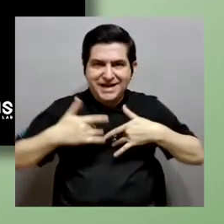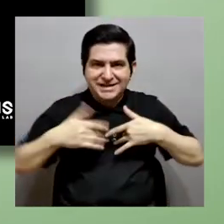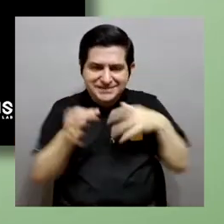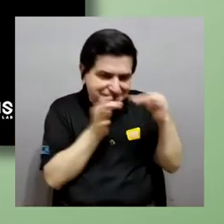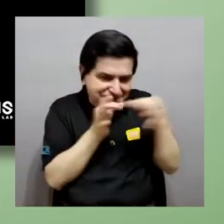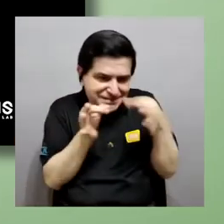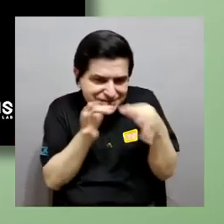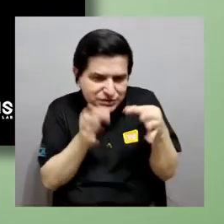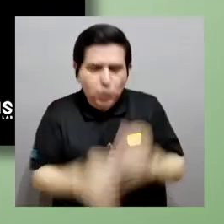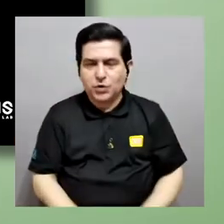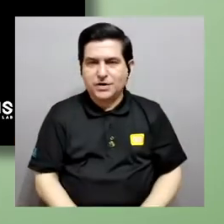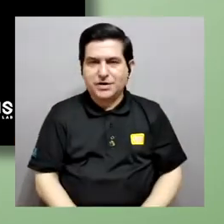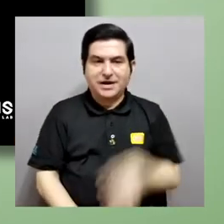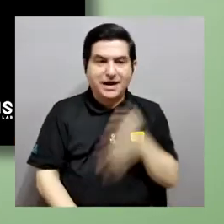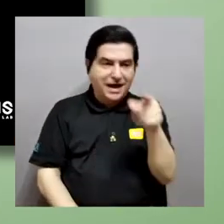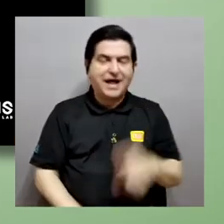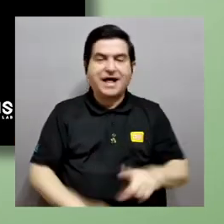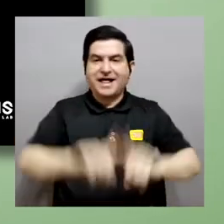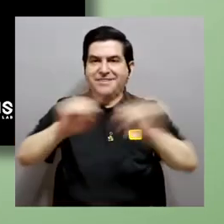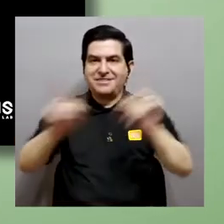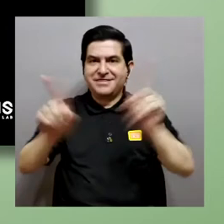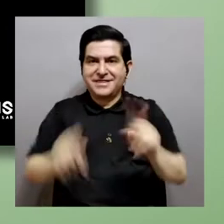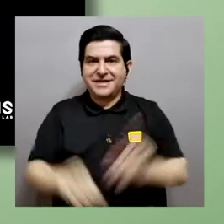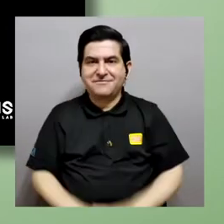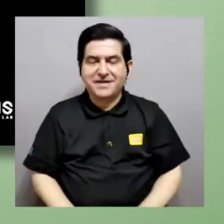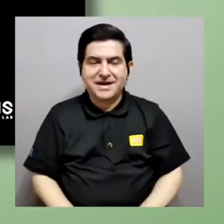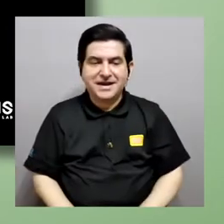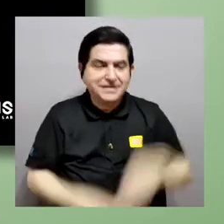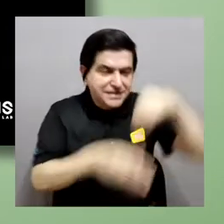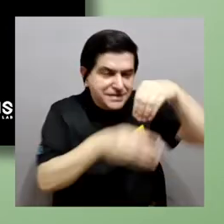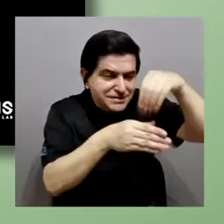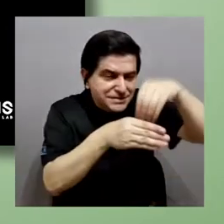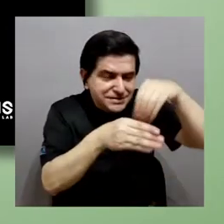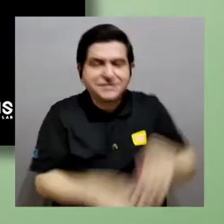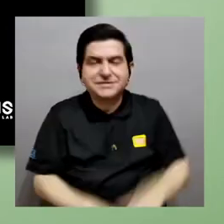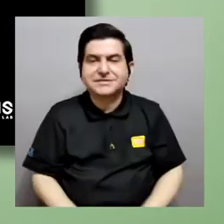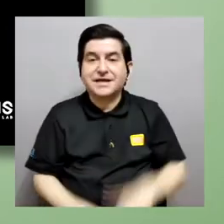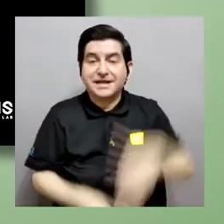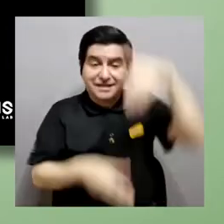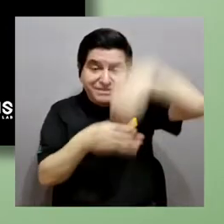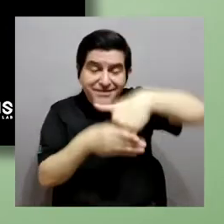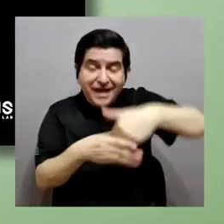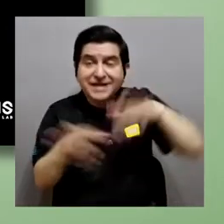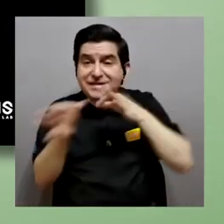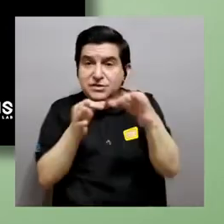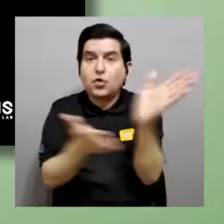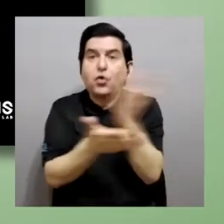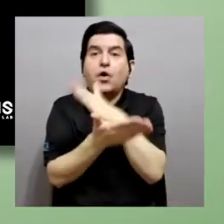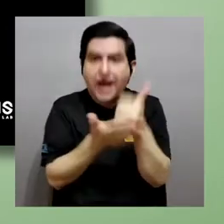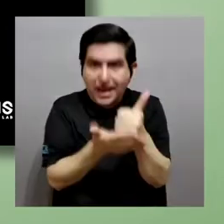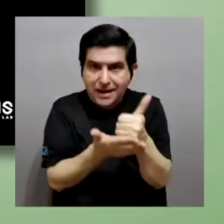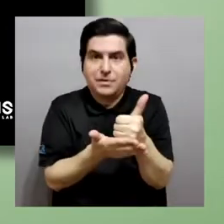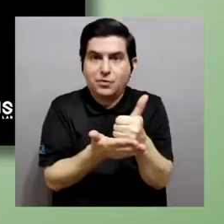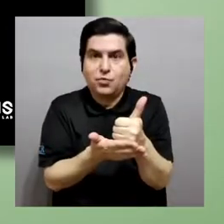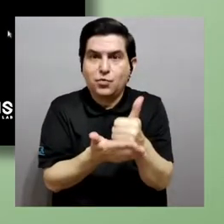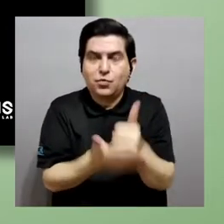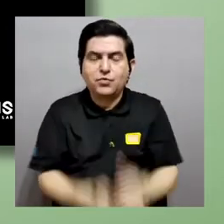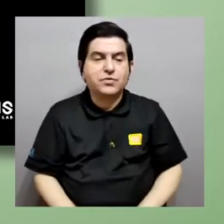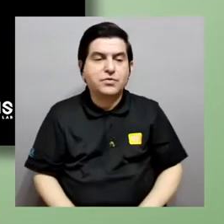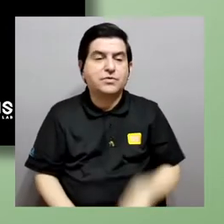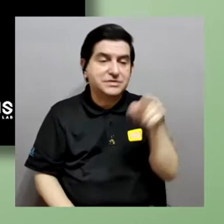esas diferentes dosis de esos compuestos en estas células y algunas van a estar apagando las lucecitas